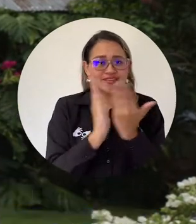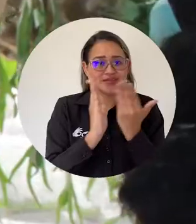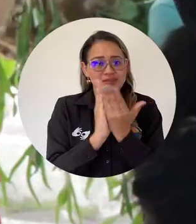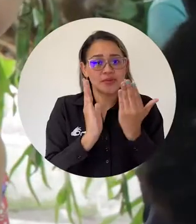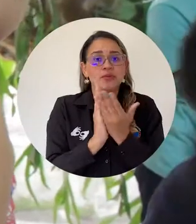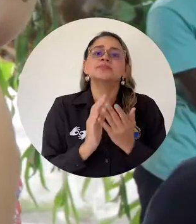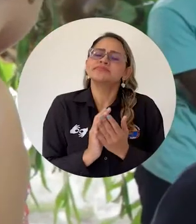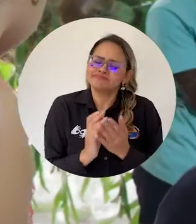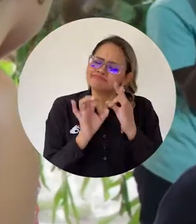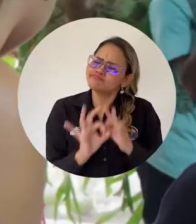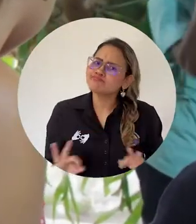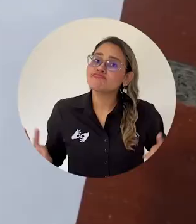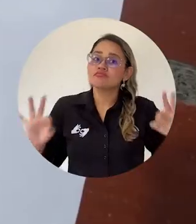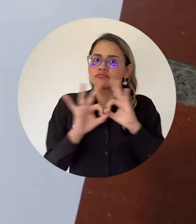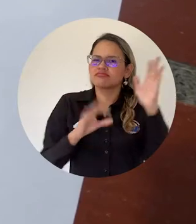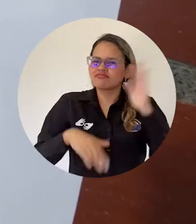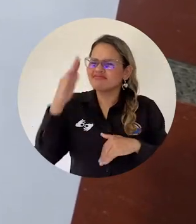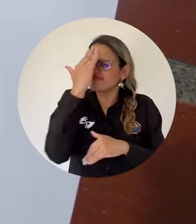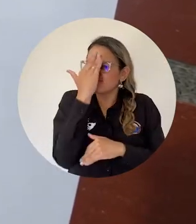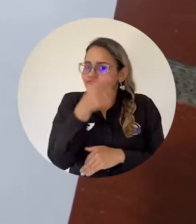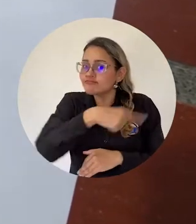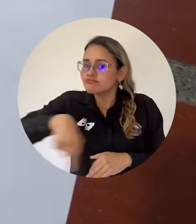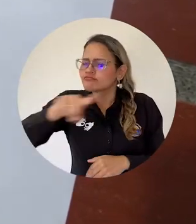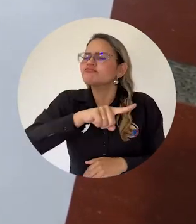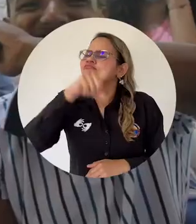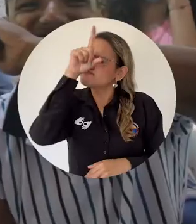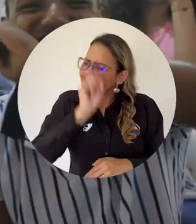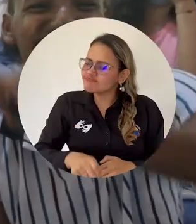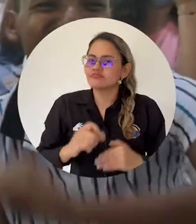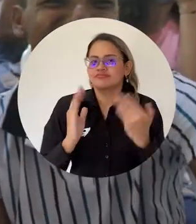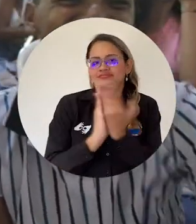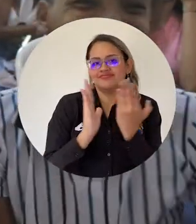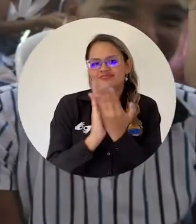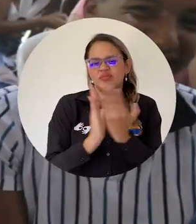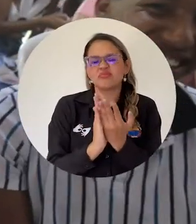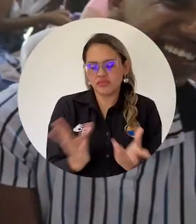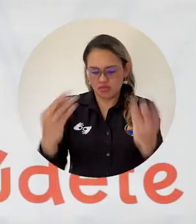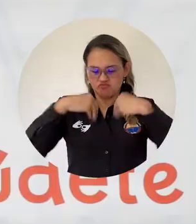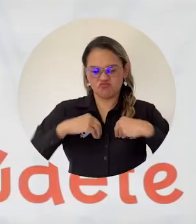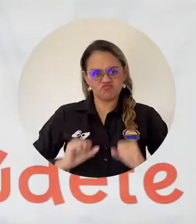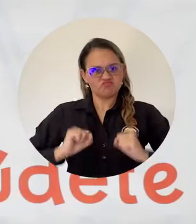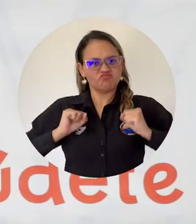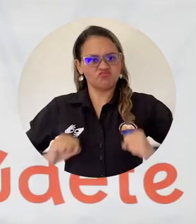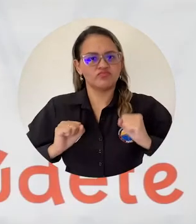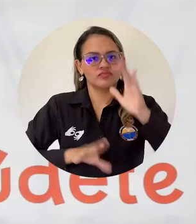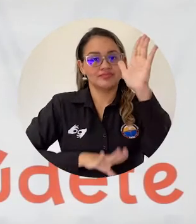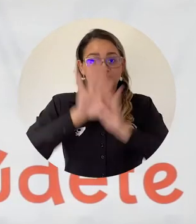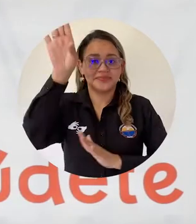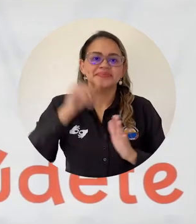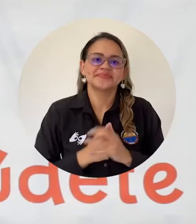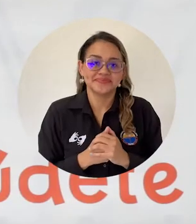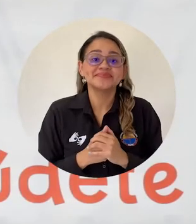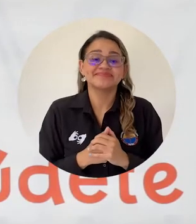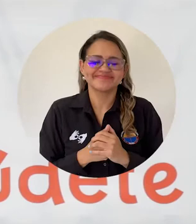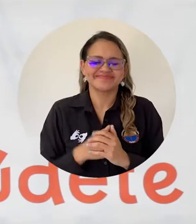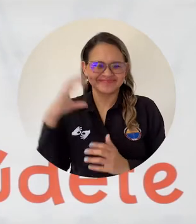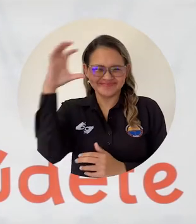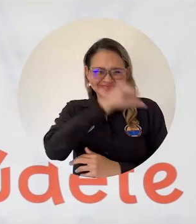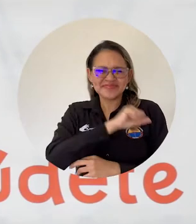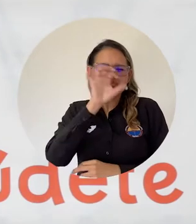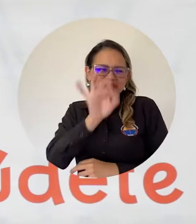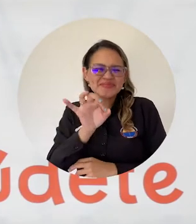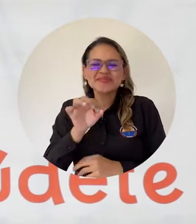educativo, a que se vinculen y entiendan que la educación es un aparato transformador. Como lo dice el programa, es la